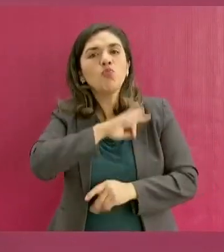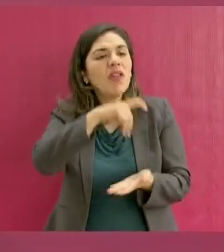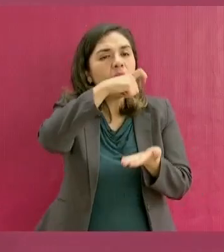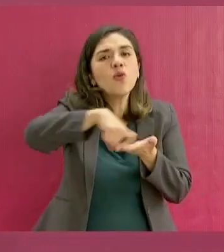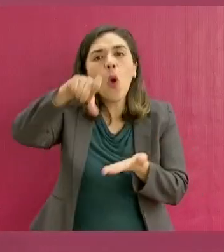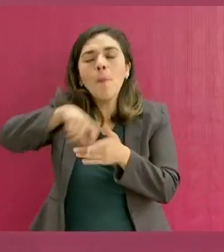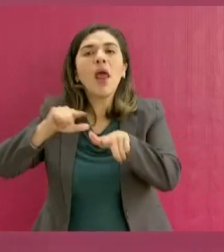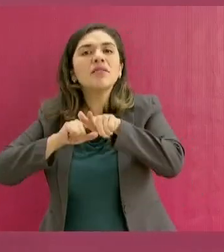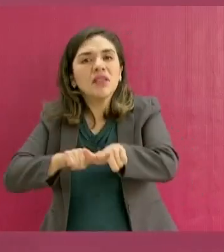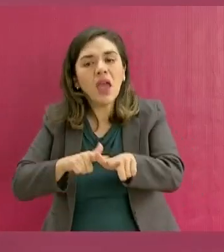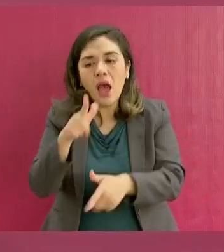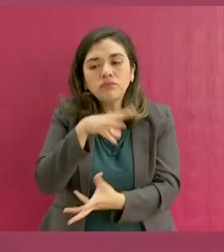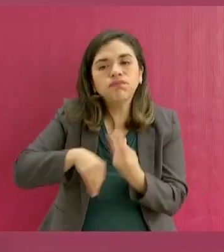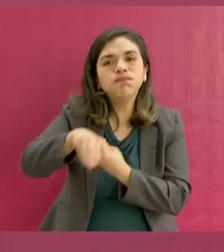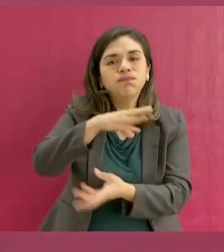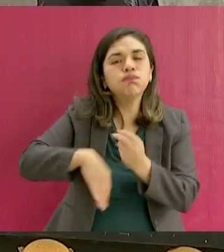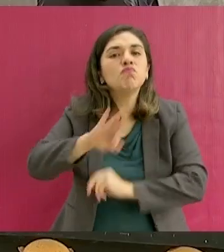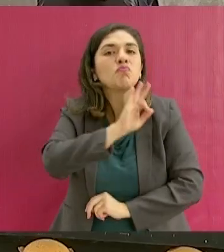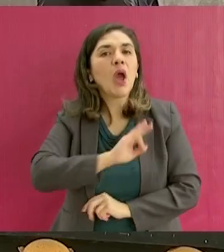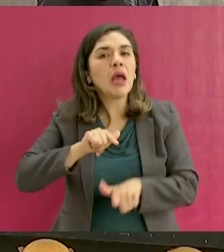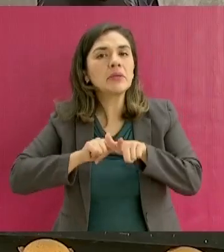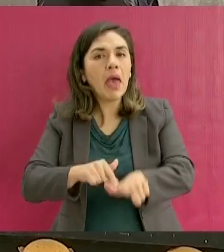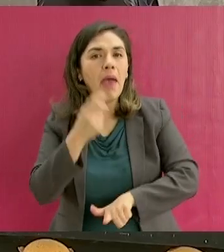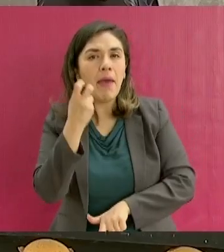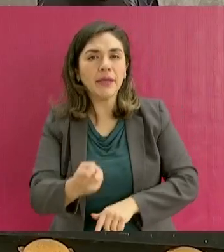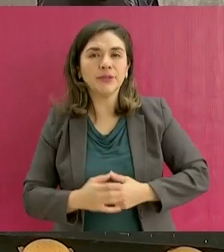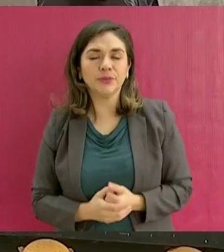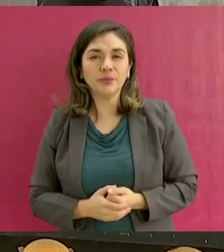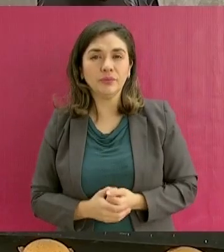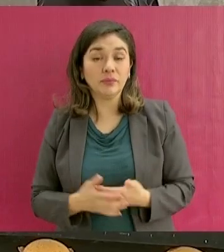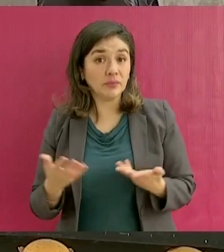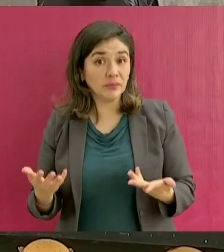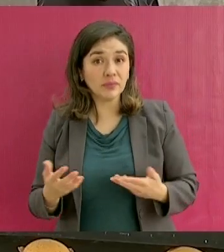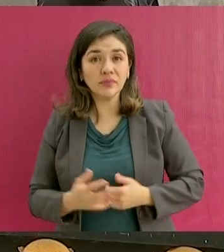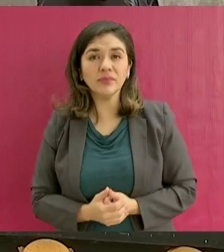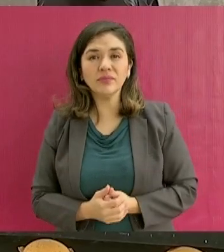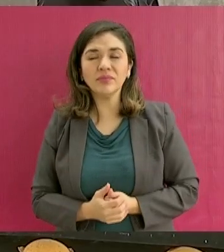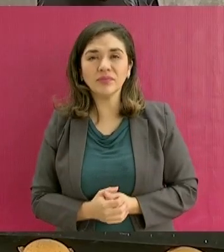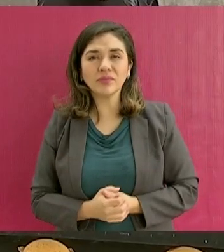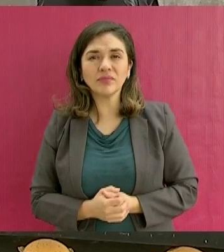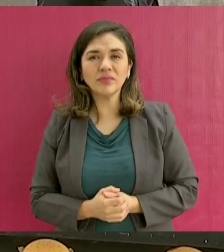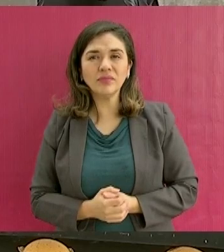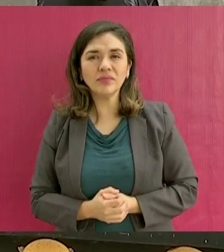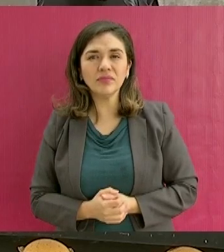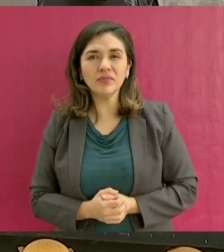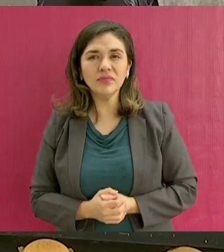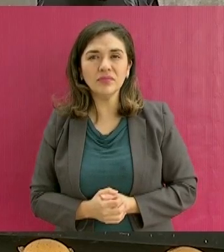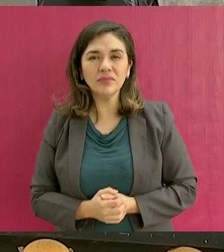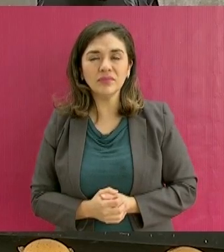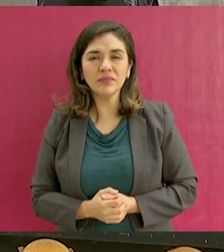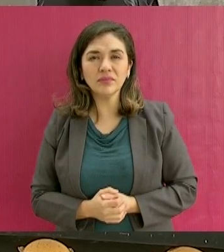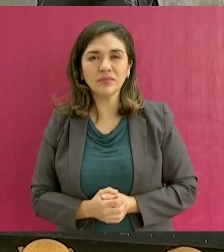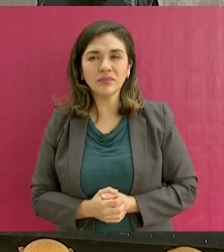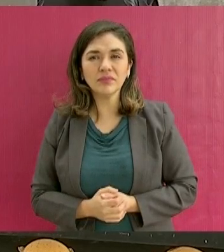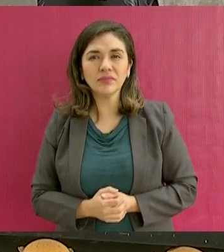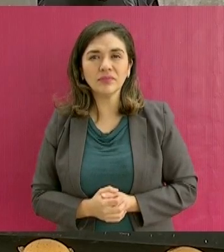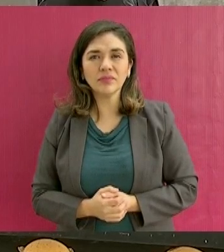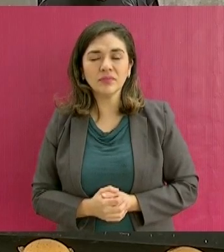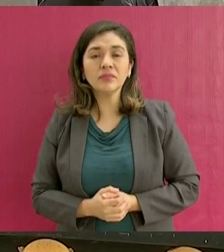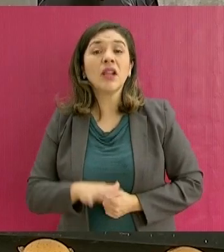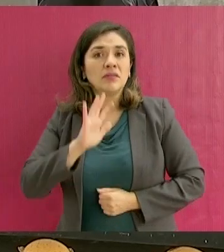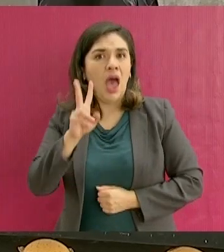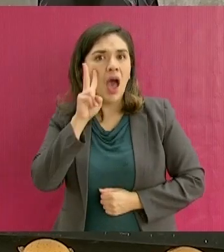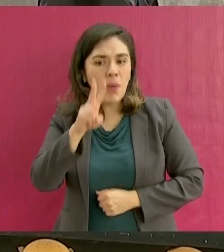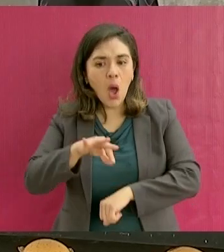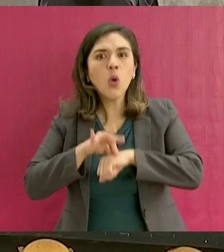de nuestro pueblo y ya se nota